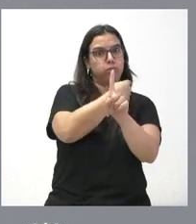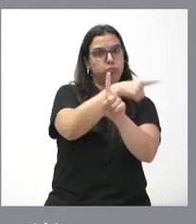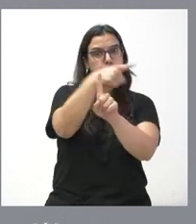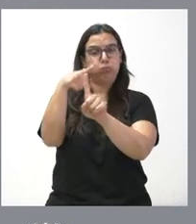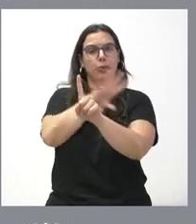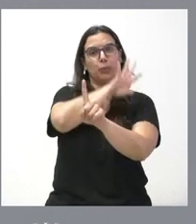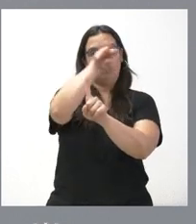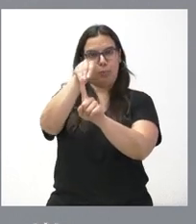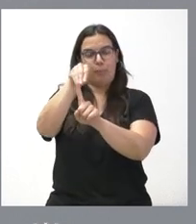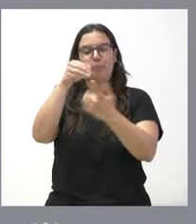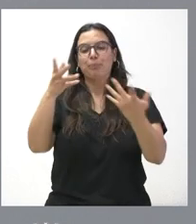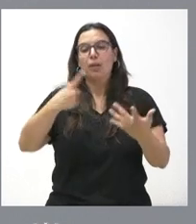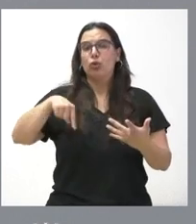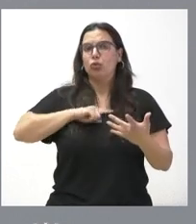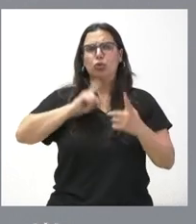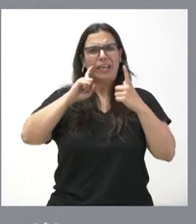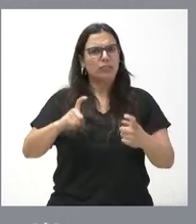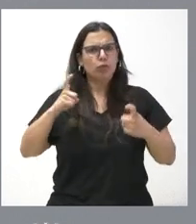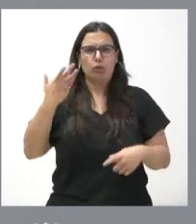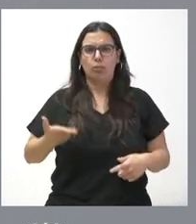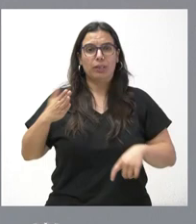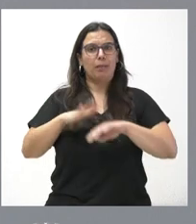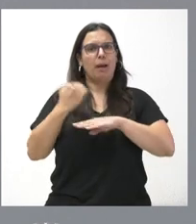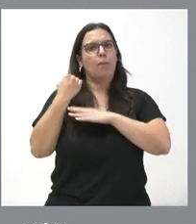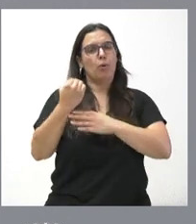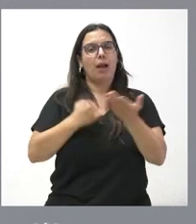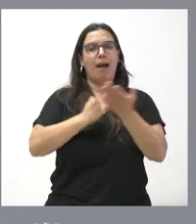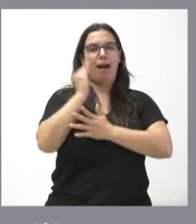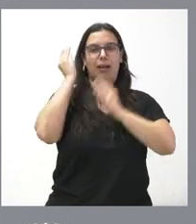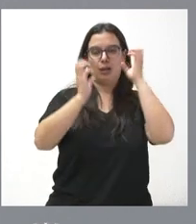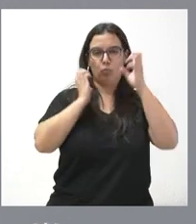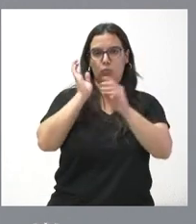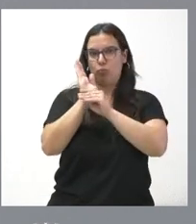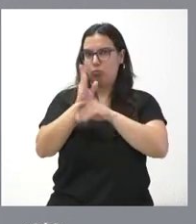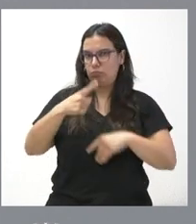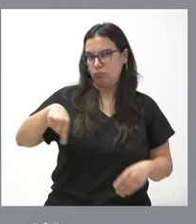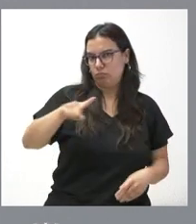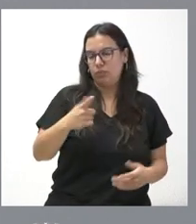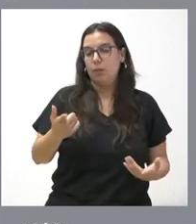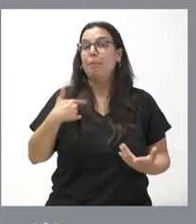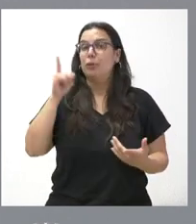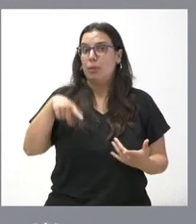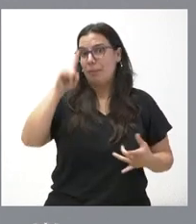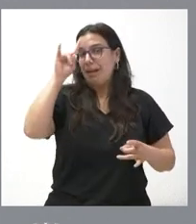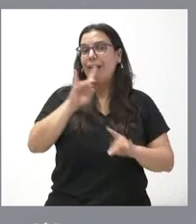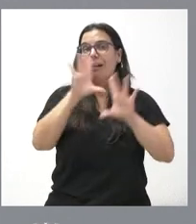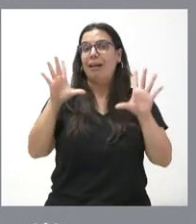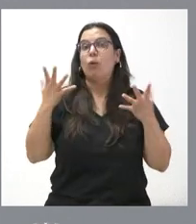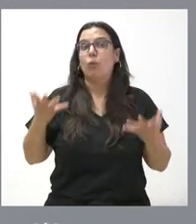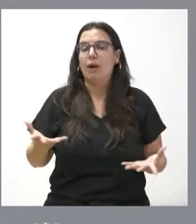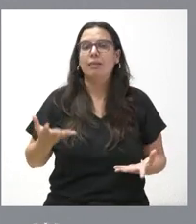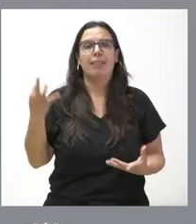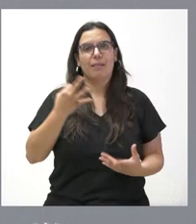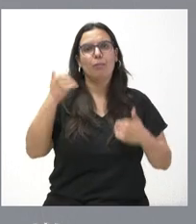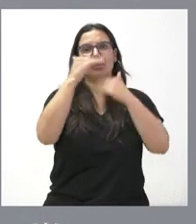un esfuerzo muy importante en favor de los agricultores y de los ganaderos. Pero también tenemos muy claro que hay que seguir